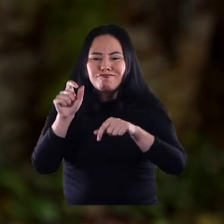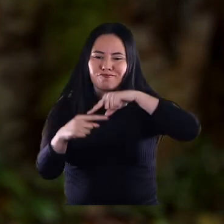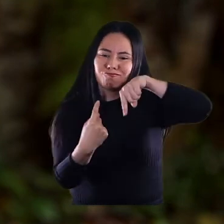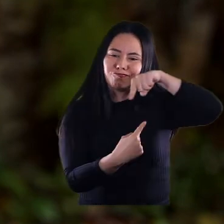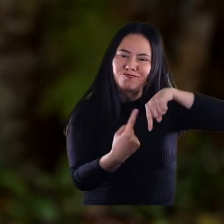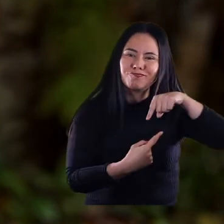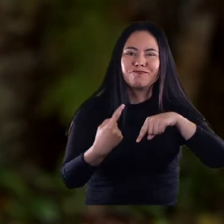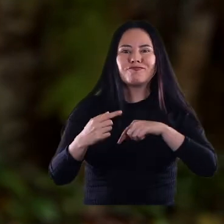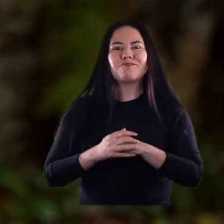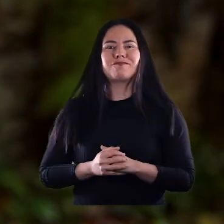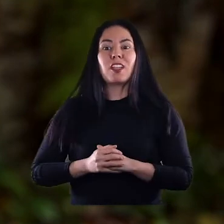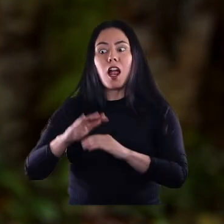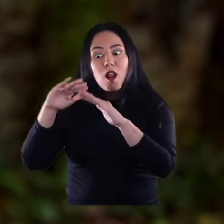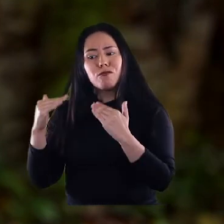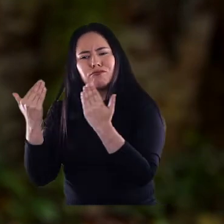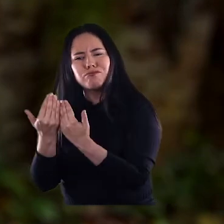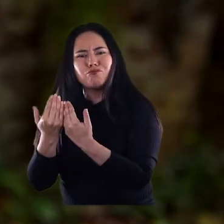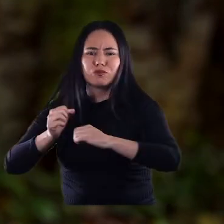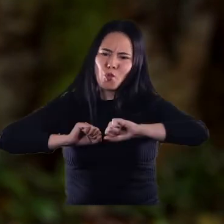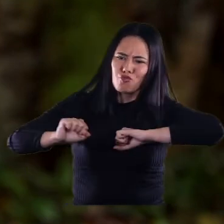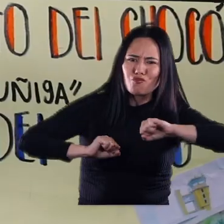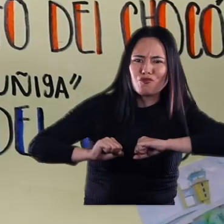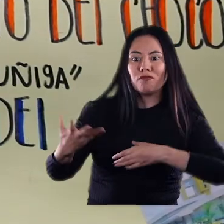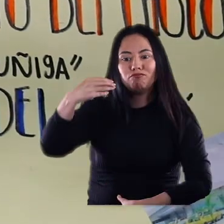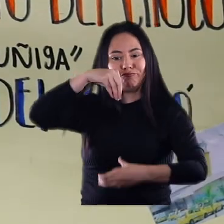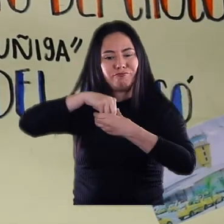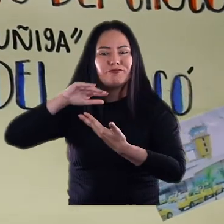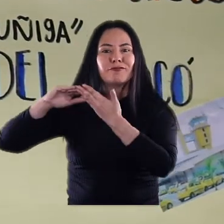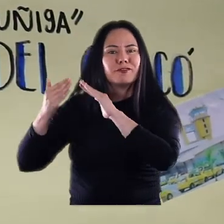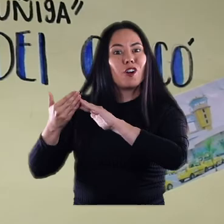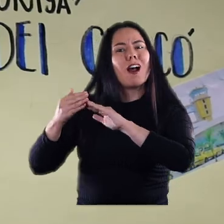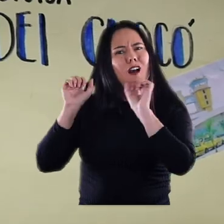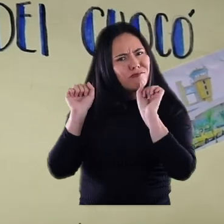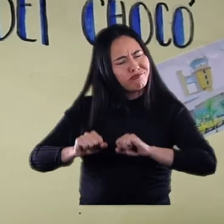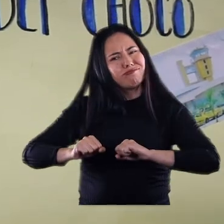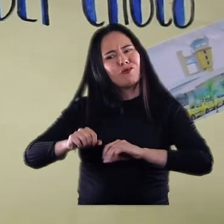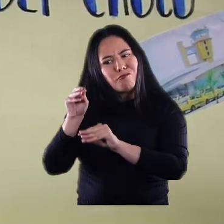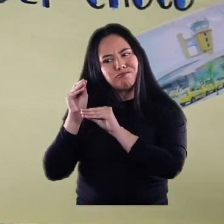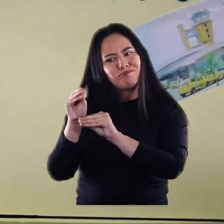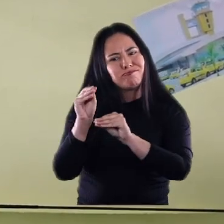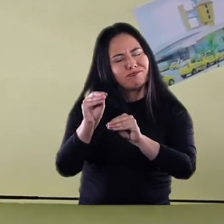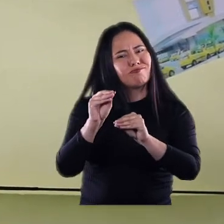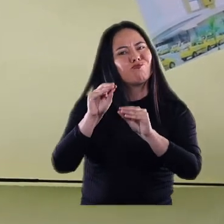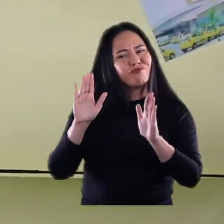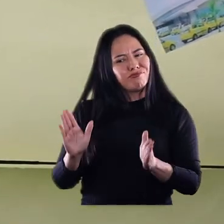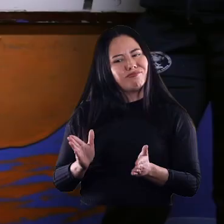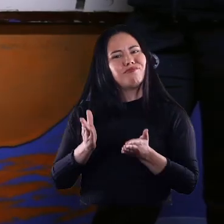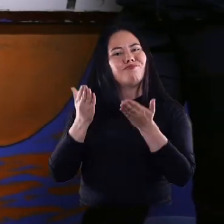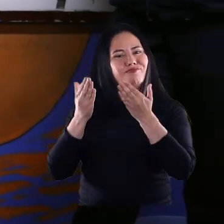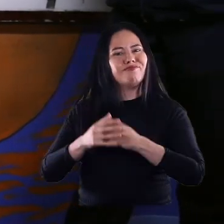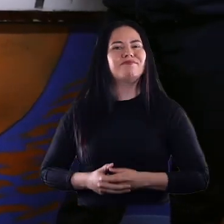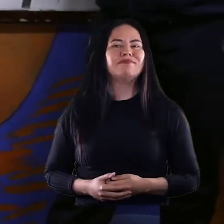entender que el colegio es un agente activo dentro de una comunidad que ya tiene una vocación, en este caso turística.